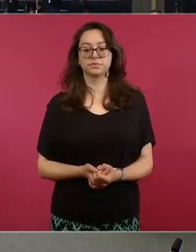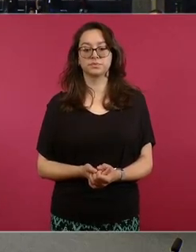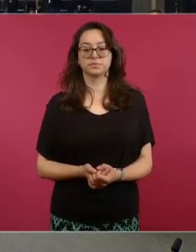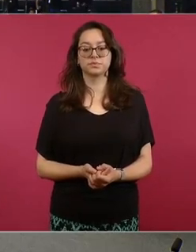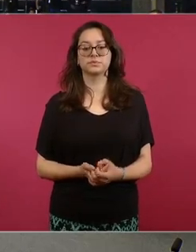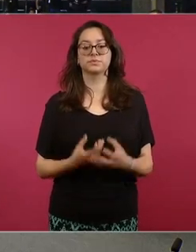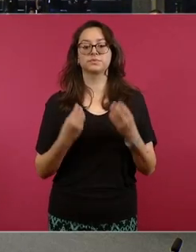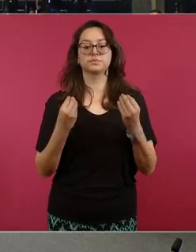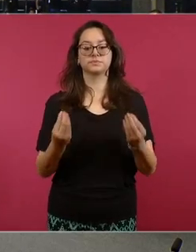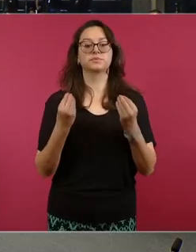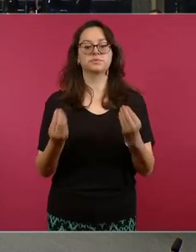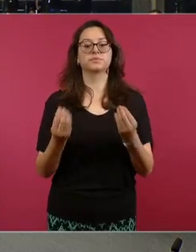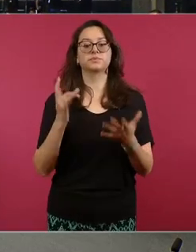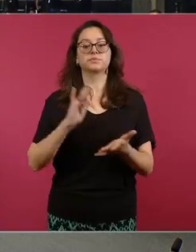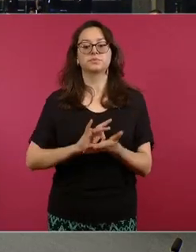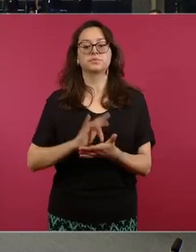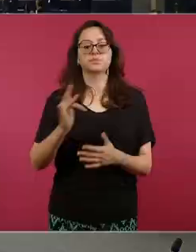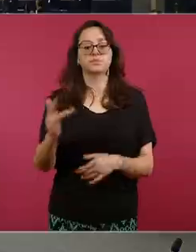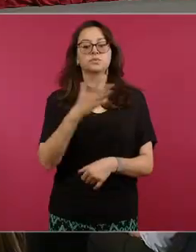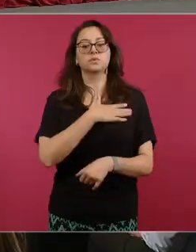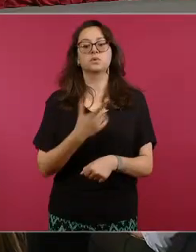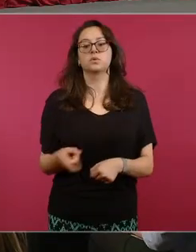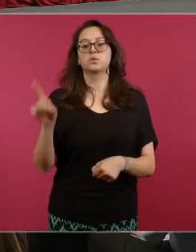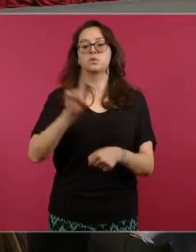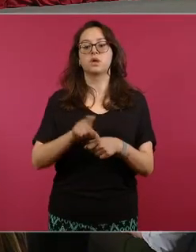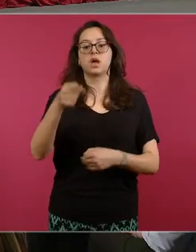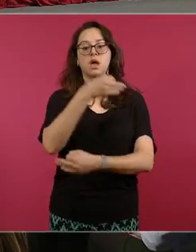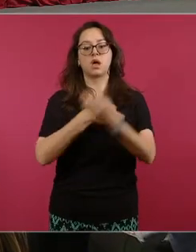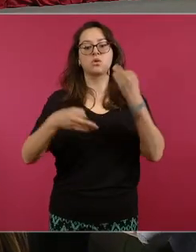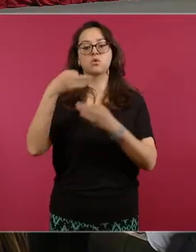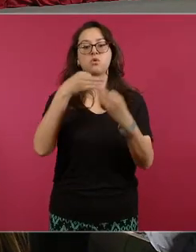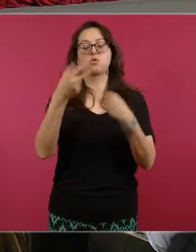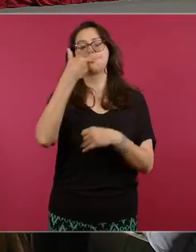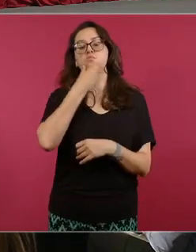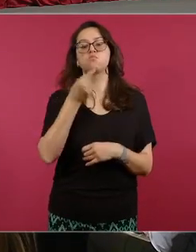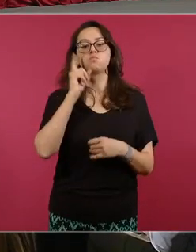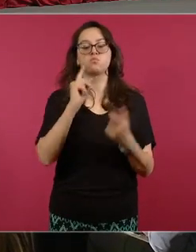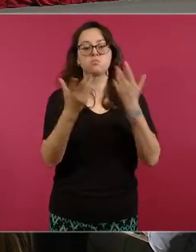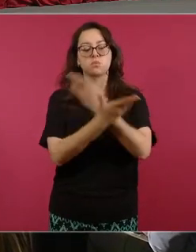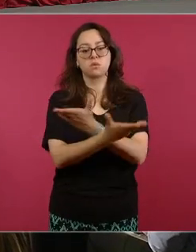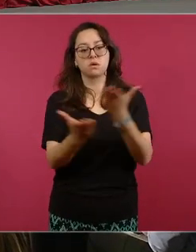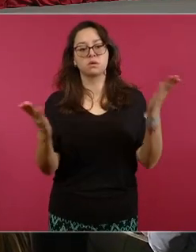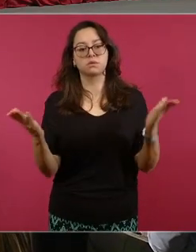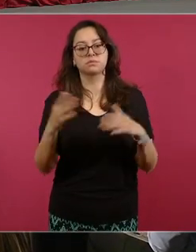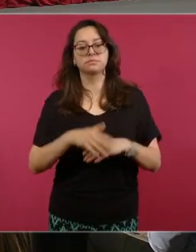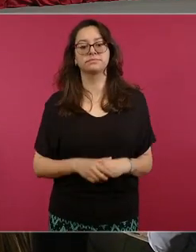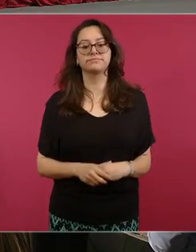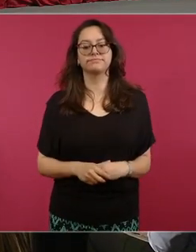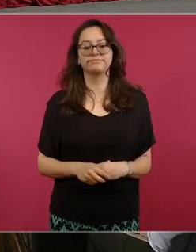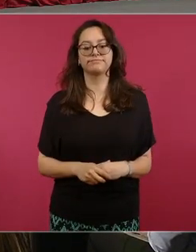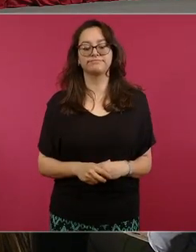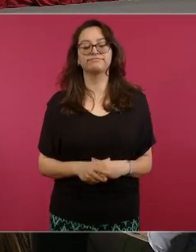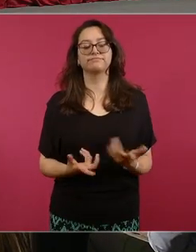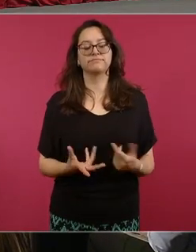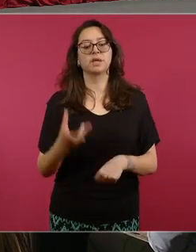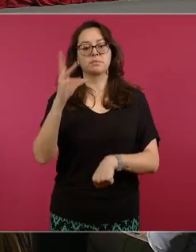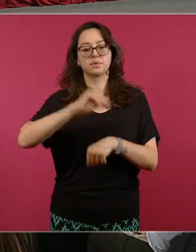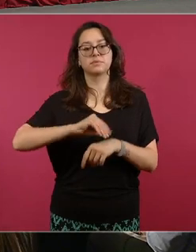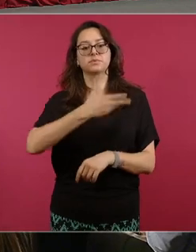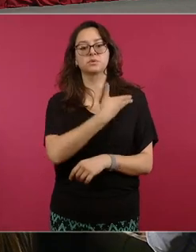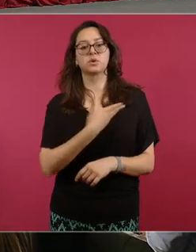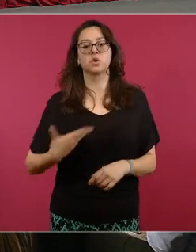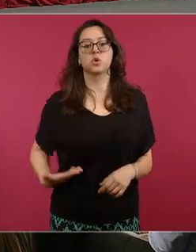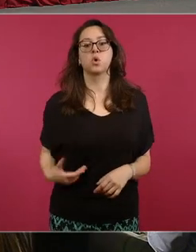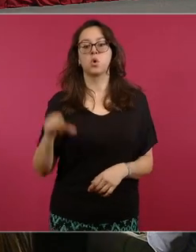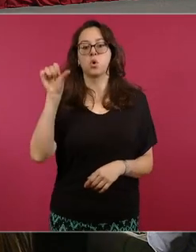Muchas gracias, muy buenos días a todas, a todos. Con su permiso, señor presidente. Agradezco una vez más la oportunidad